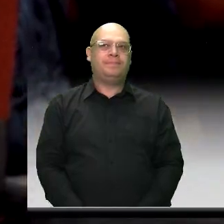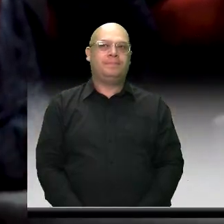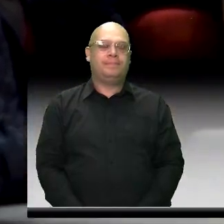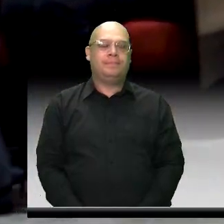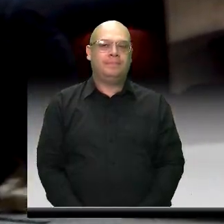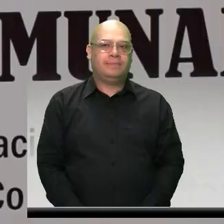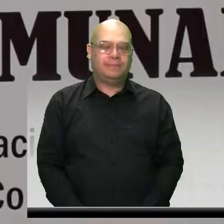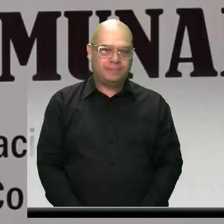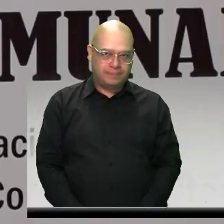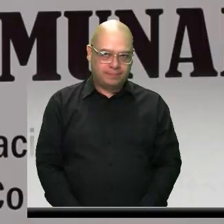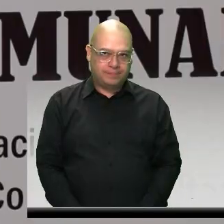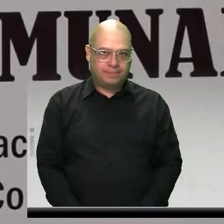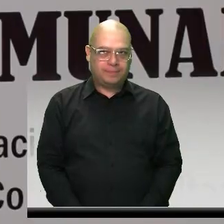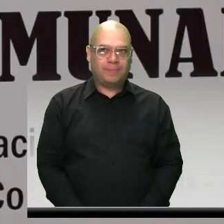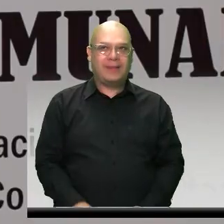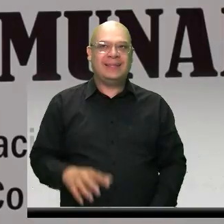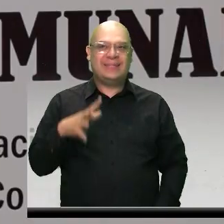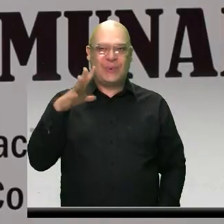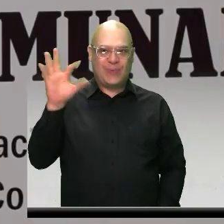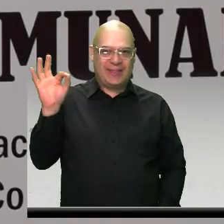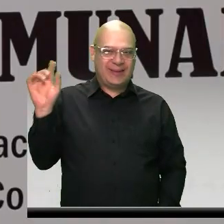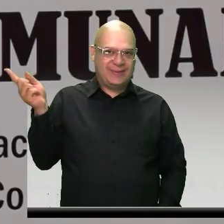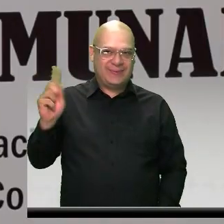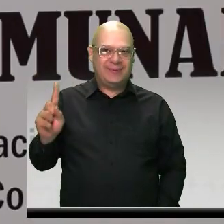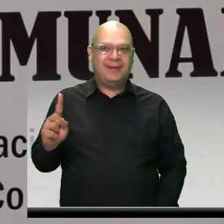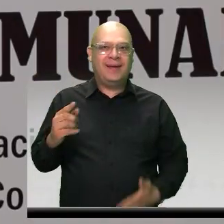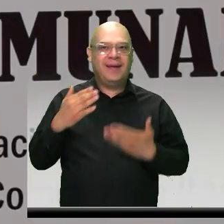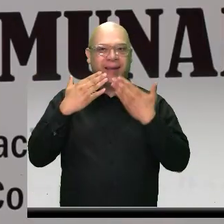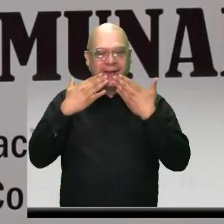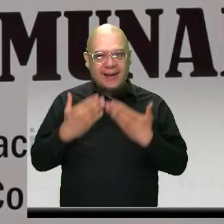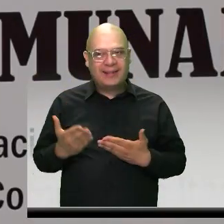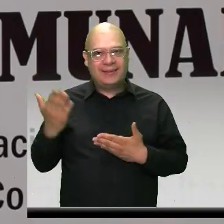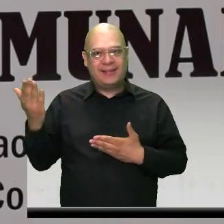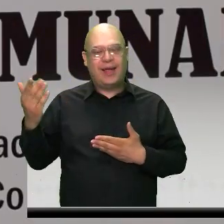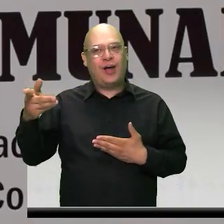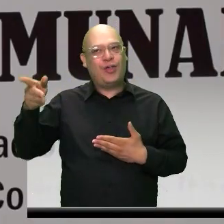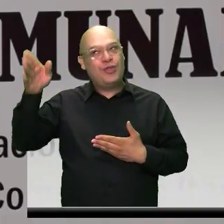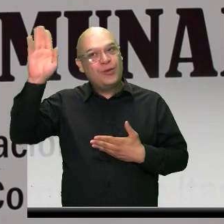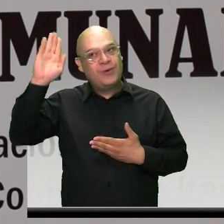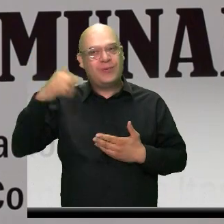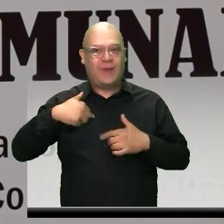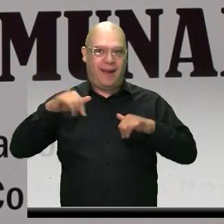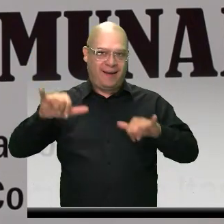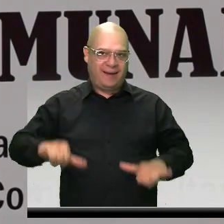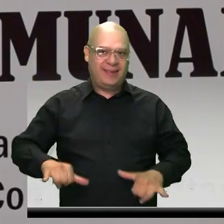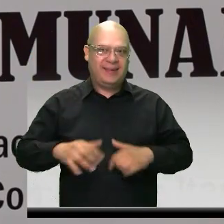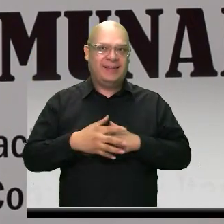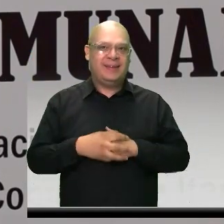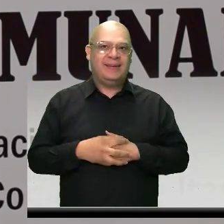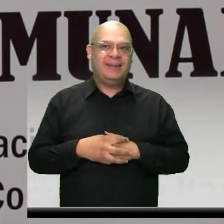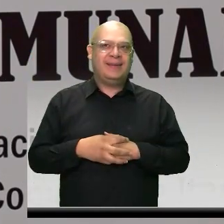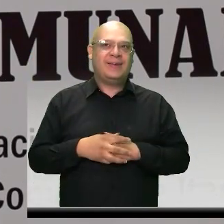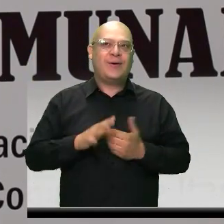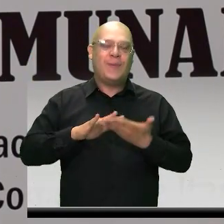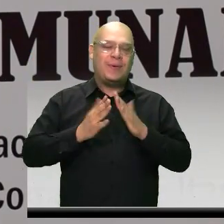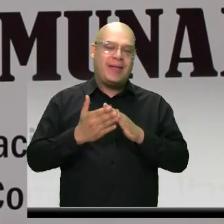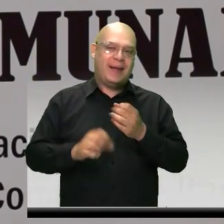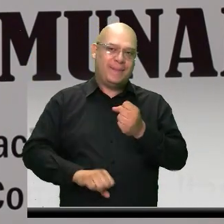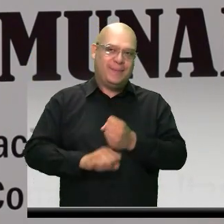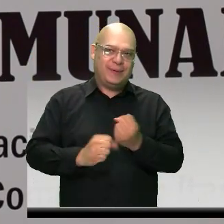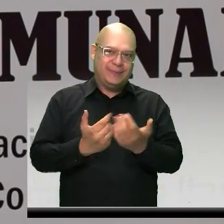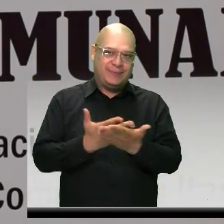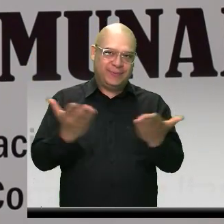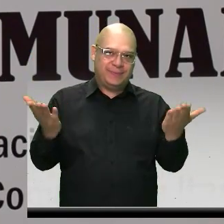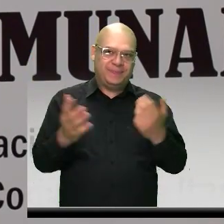En estos 50 años quiero darle gracias a Dios por estar aquí y estar sirviendo a la comunidad, a la